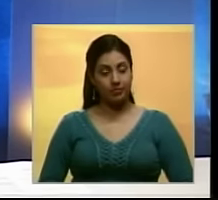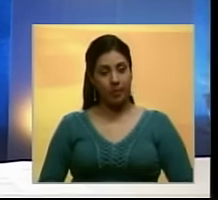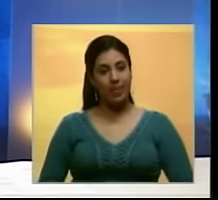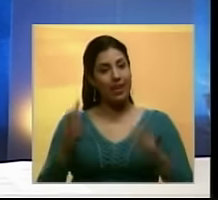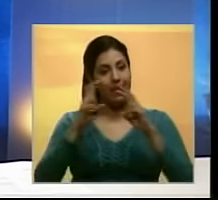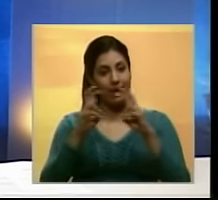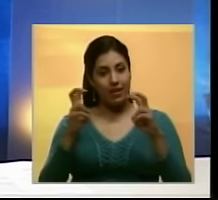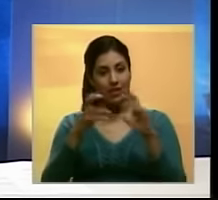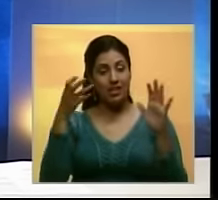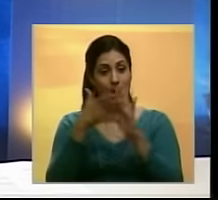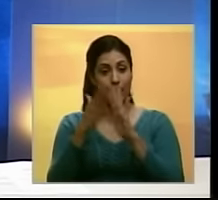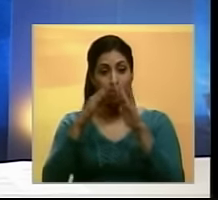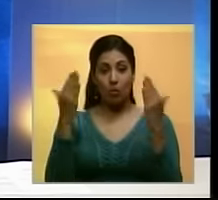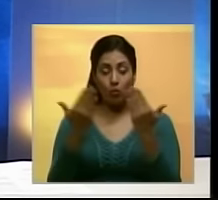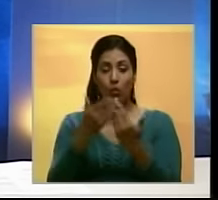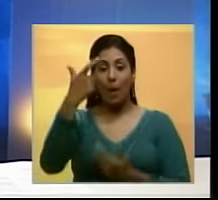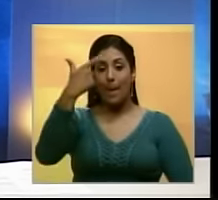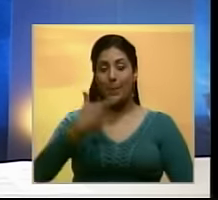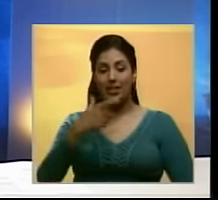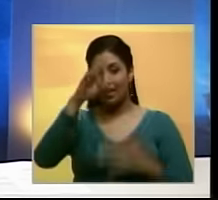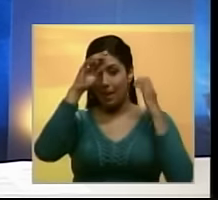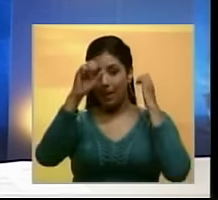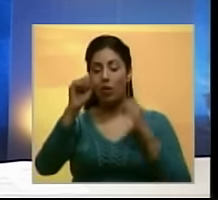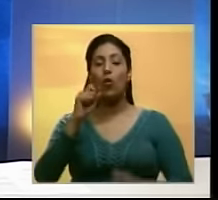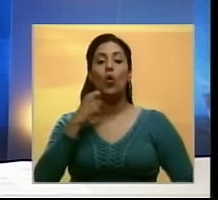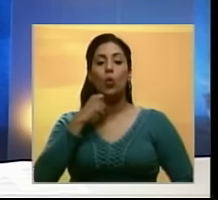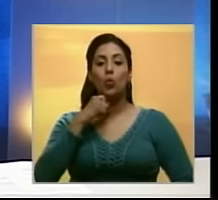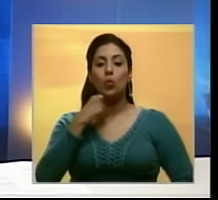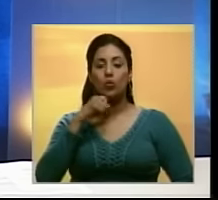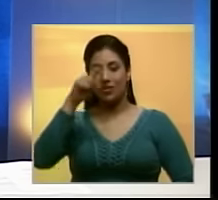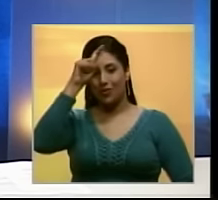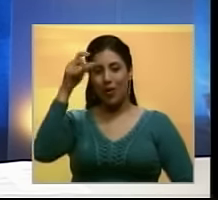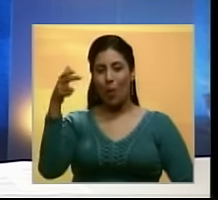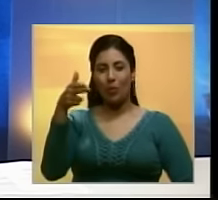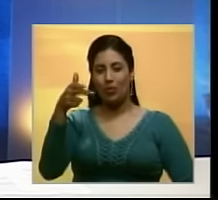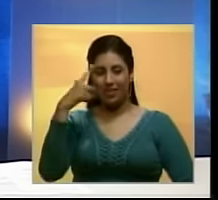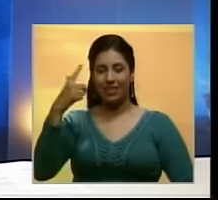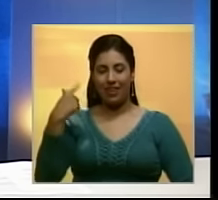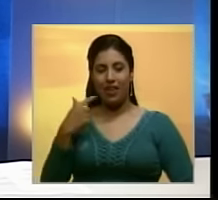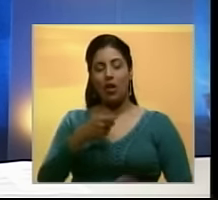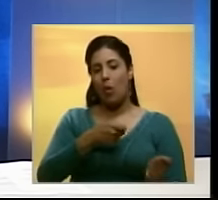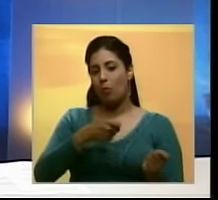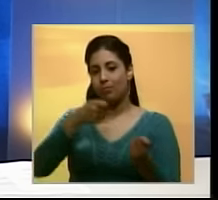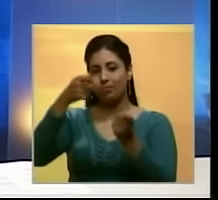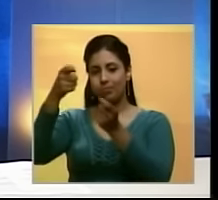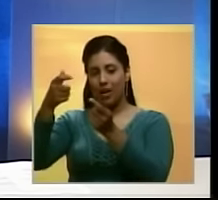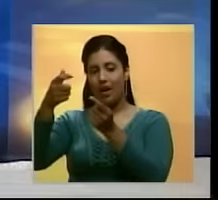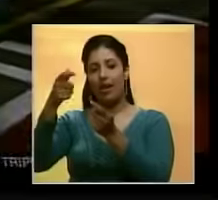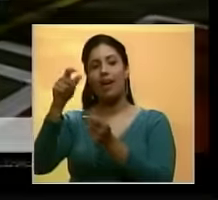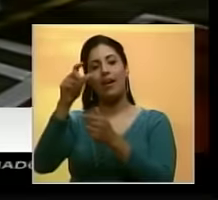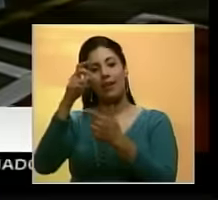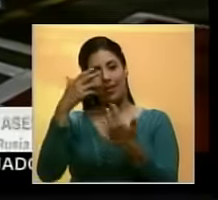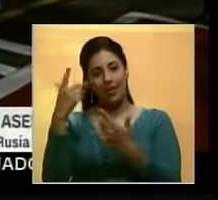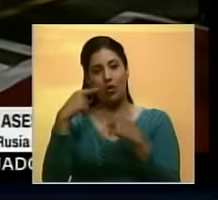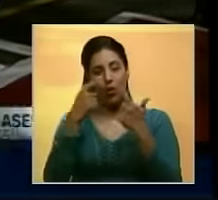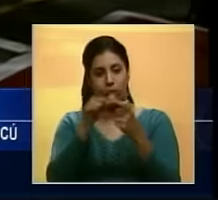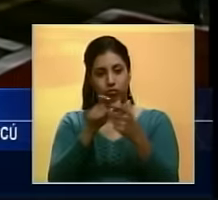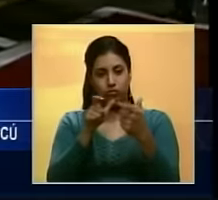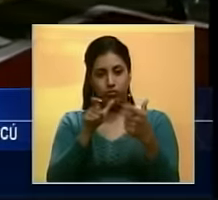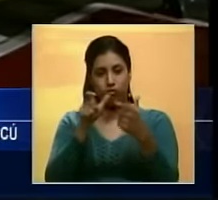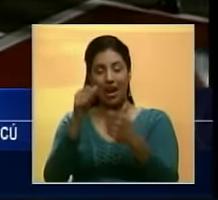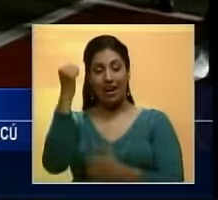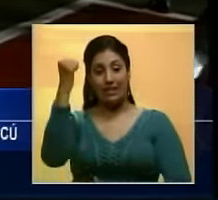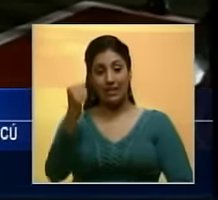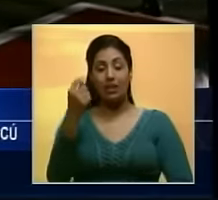Revisamos lo que pasa en el mundo. El cadáver del embajador ruso en Turquía, Andrei Karlov, fue trasladado a Moscú. Los restos del diplomático